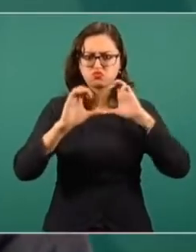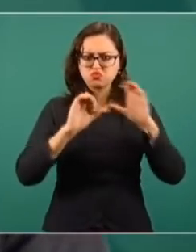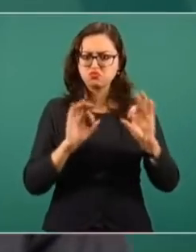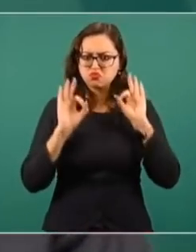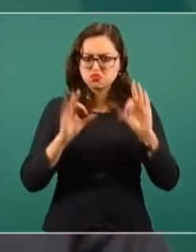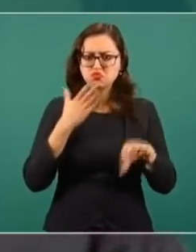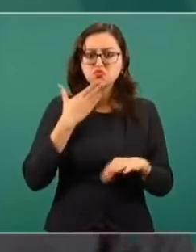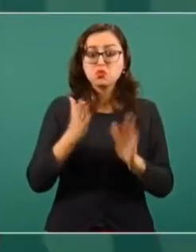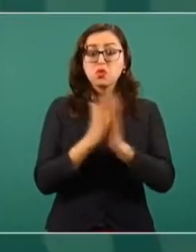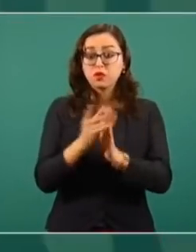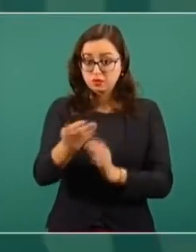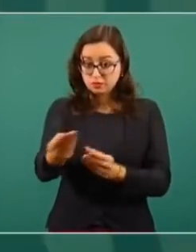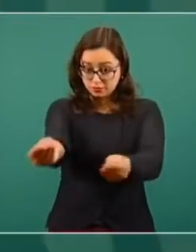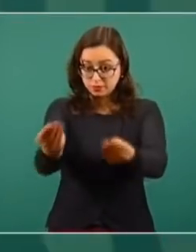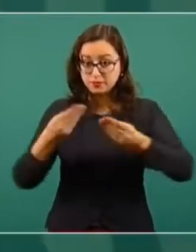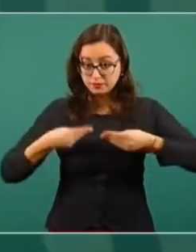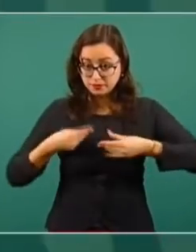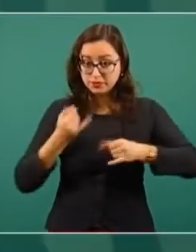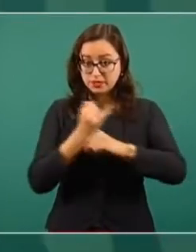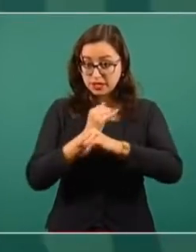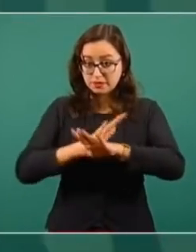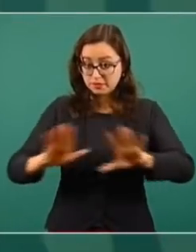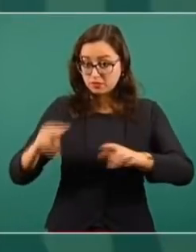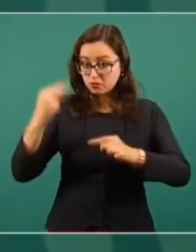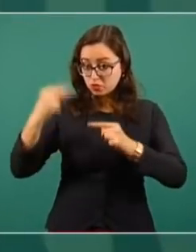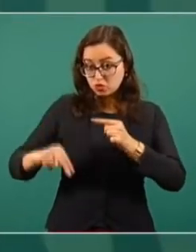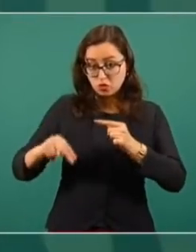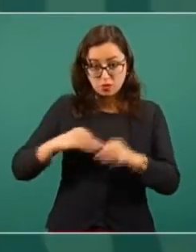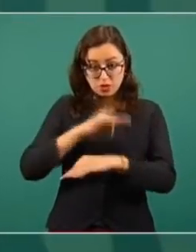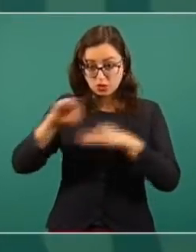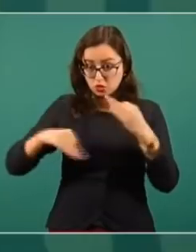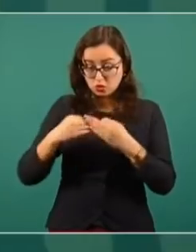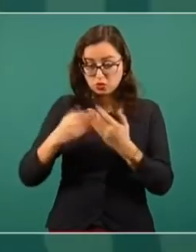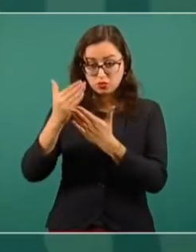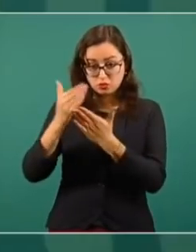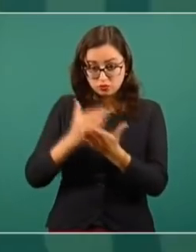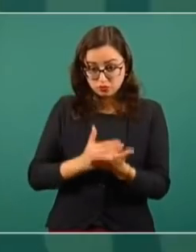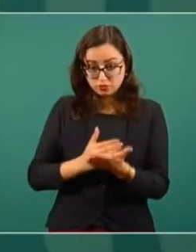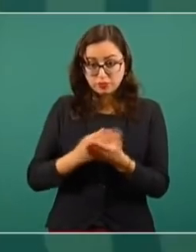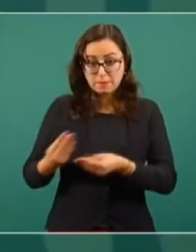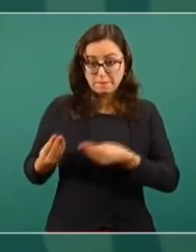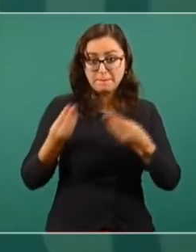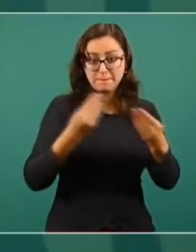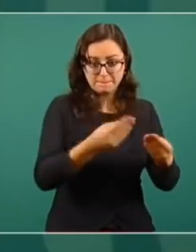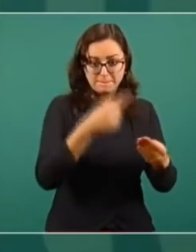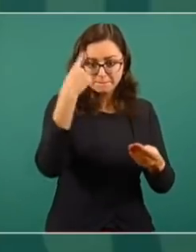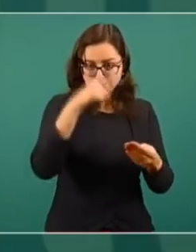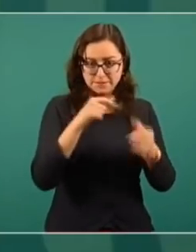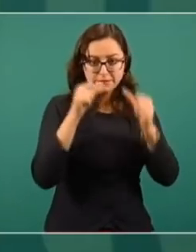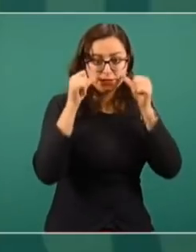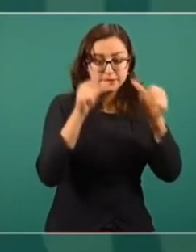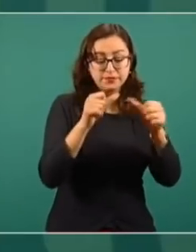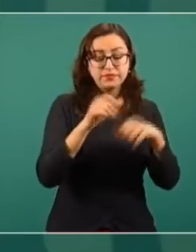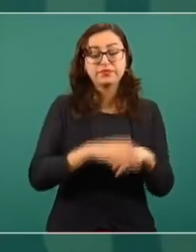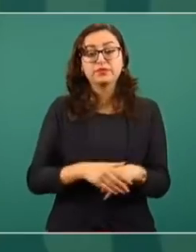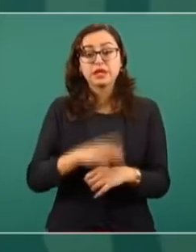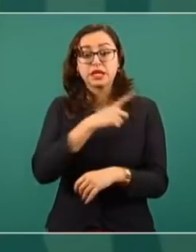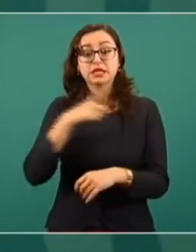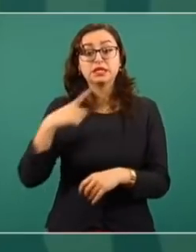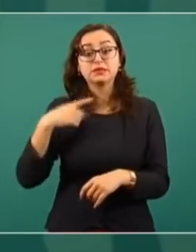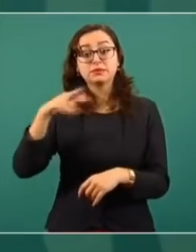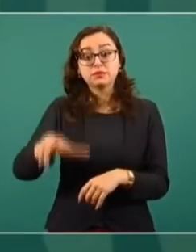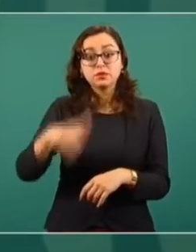que a partir de la creación del Instituto de Salud para el Bienestar, el presidente Andrés Manuel López